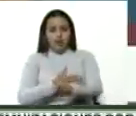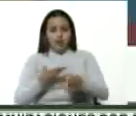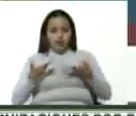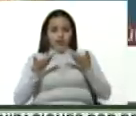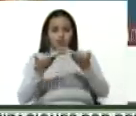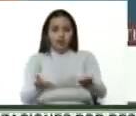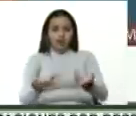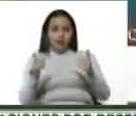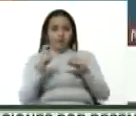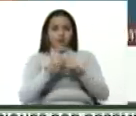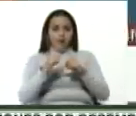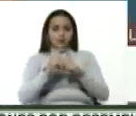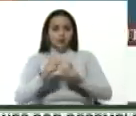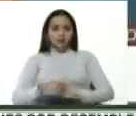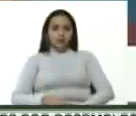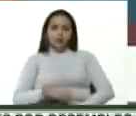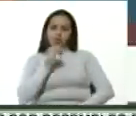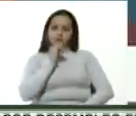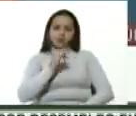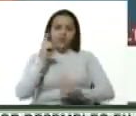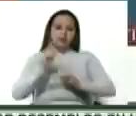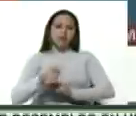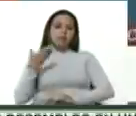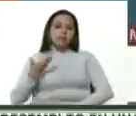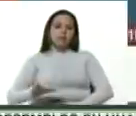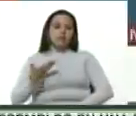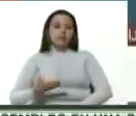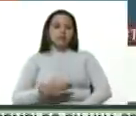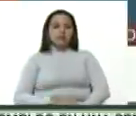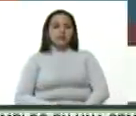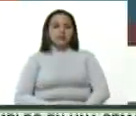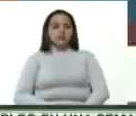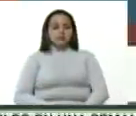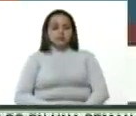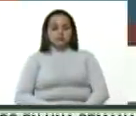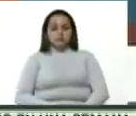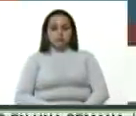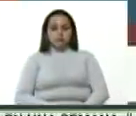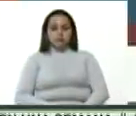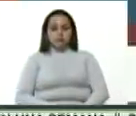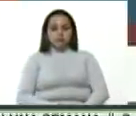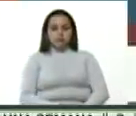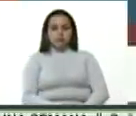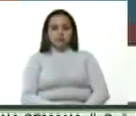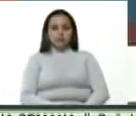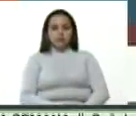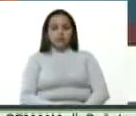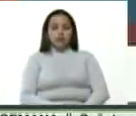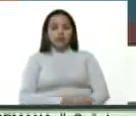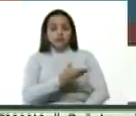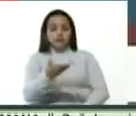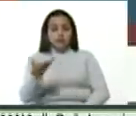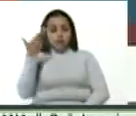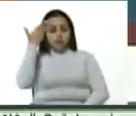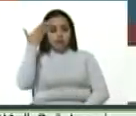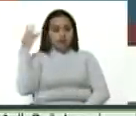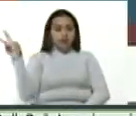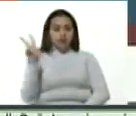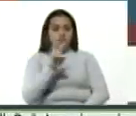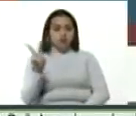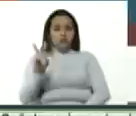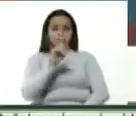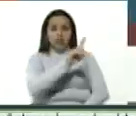palabra, la siguiente información, que es muy importante. Como saben ustedes, Venezuela el 13 de febrero